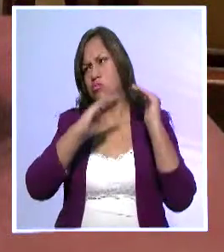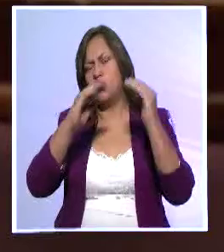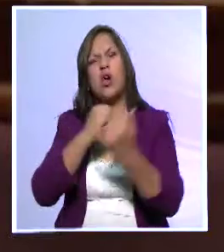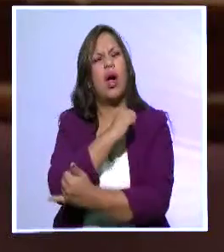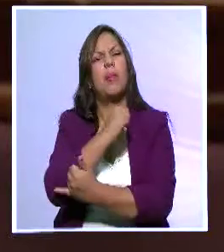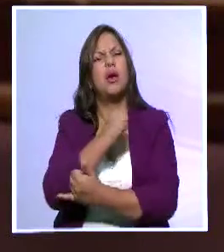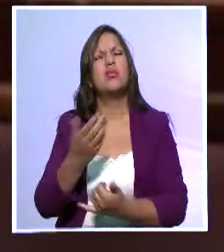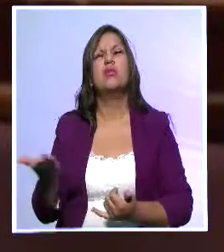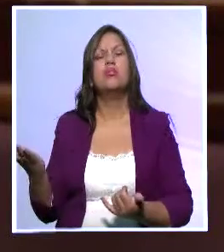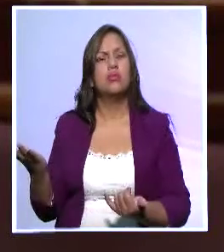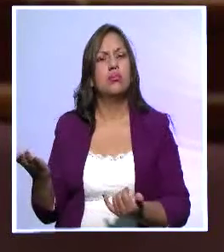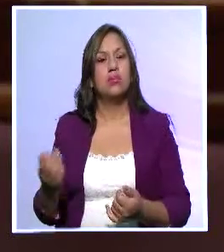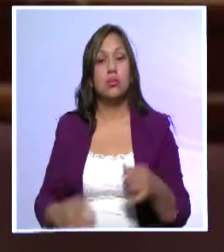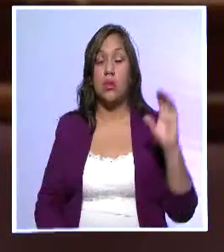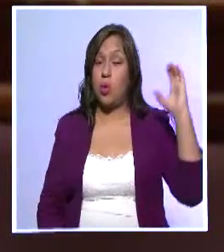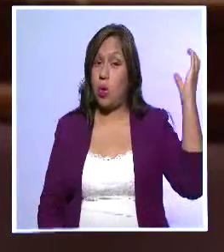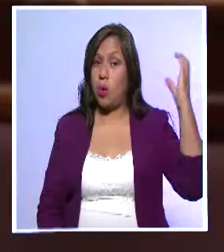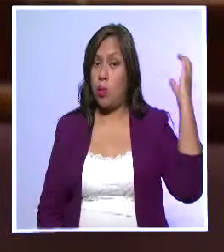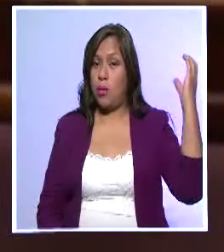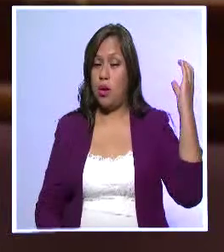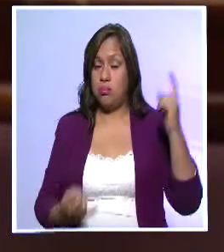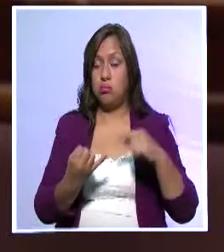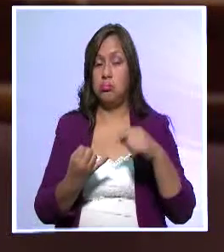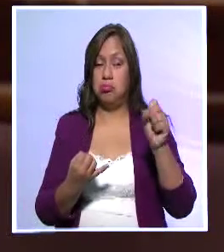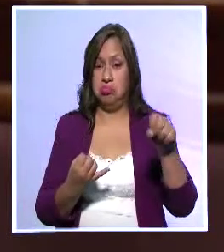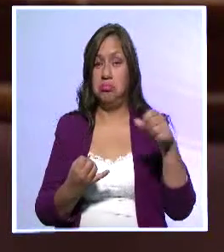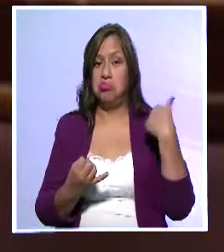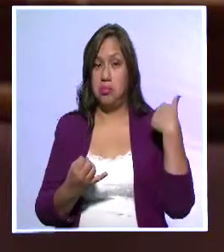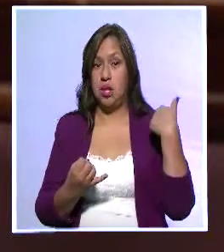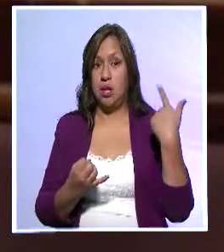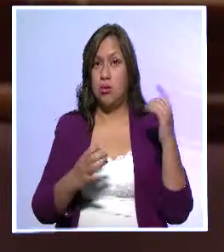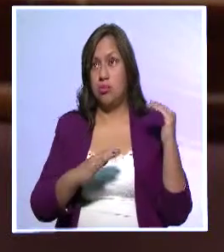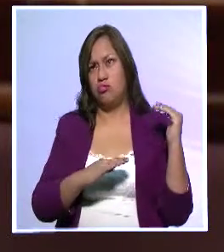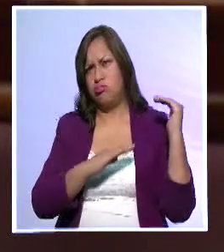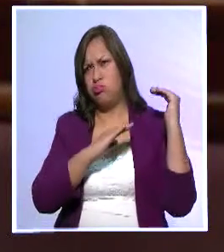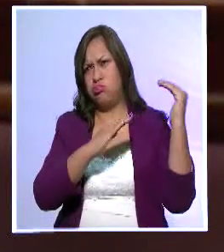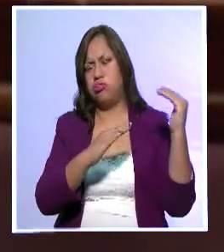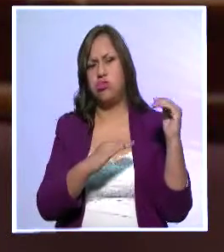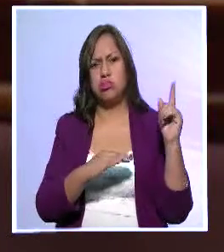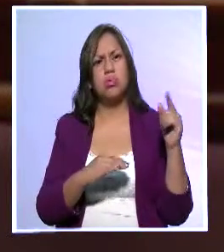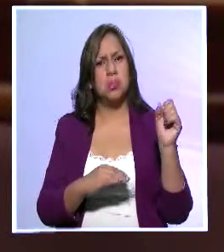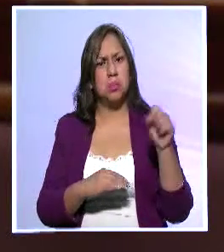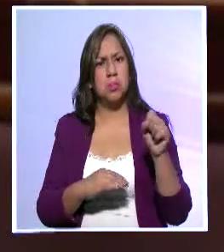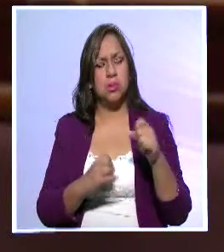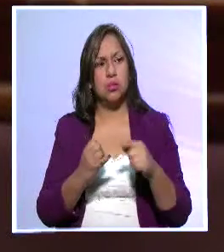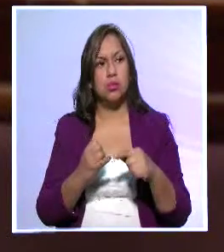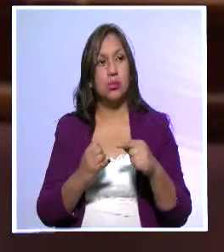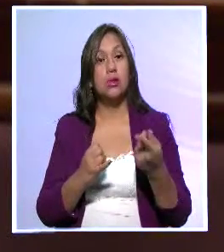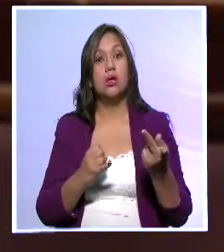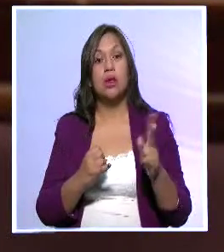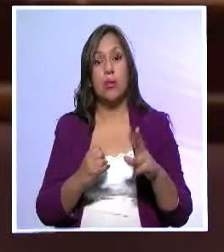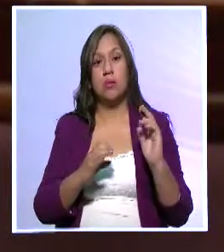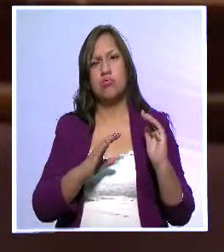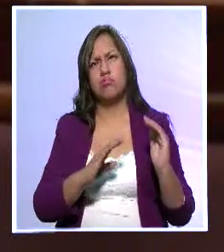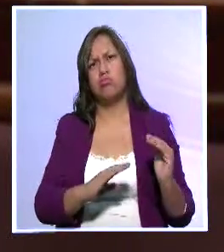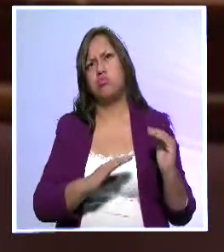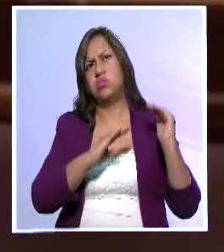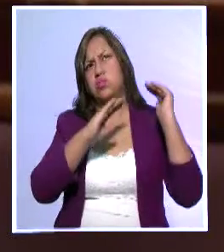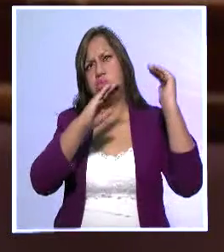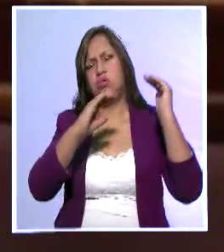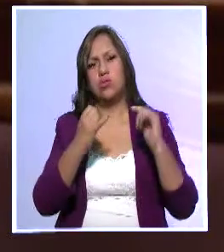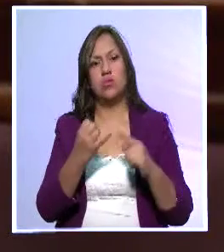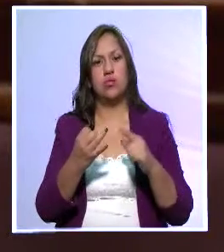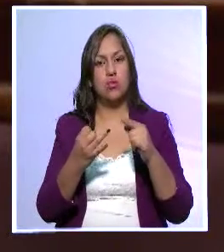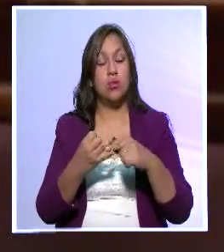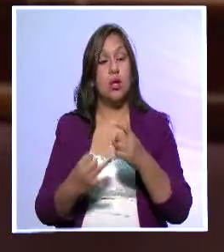Cercanos. En Colombia, por ejemplo, tenemos un buen nivel de capacitación a nivel de pregrado y también hay oferta de posgrado. En